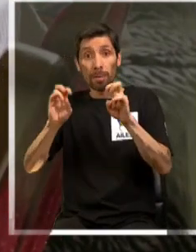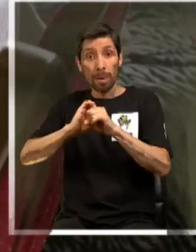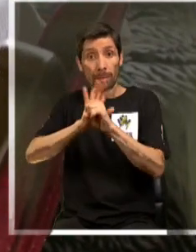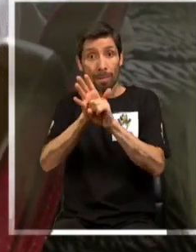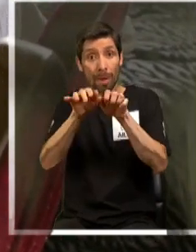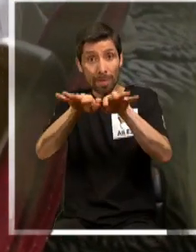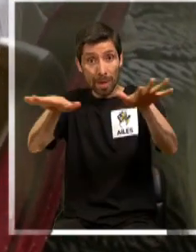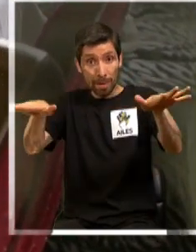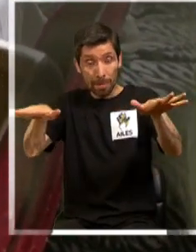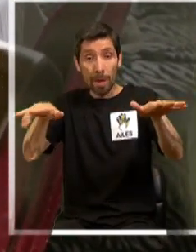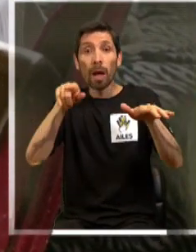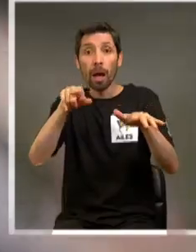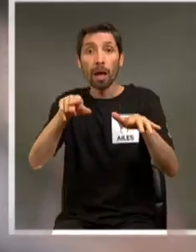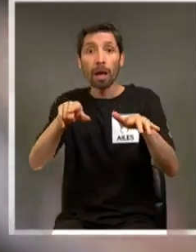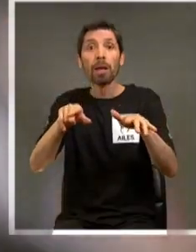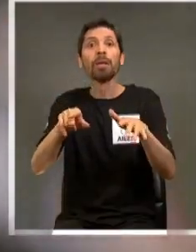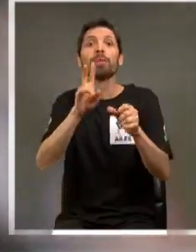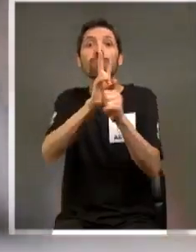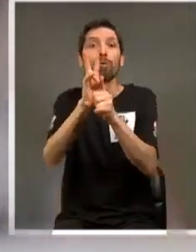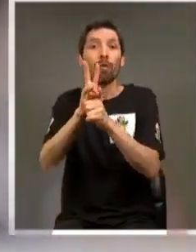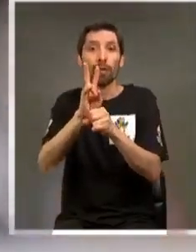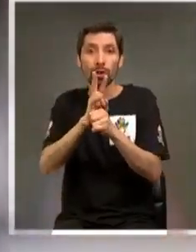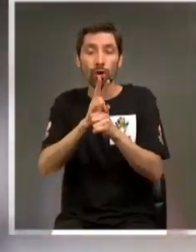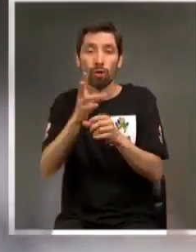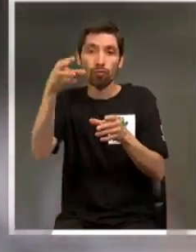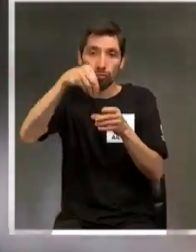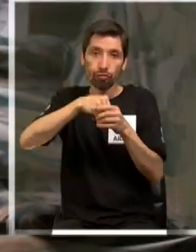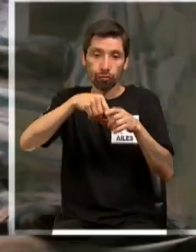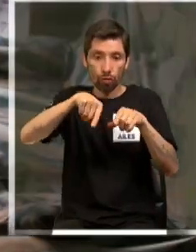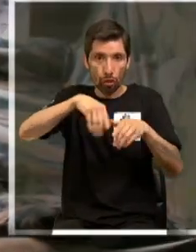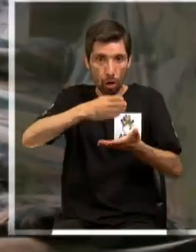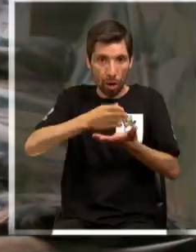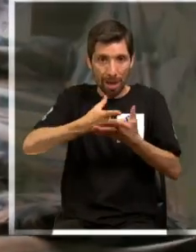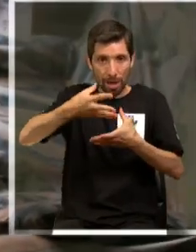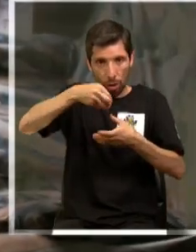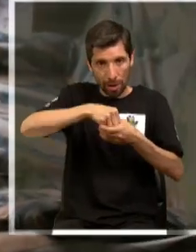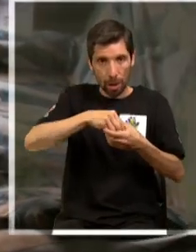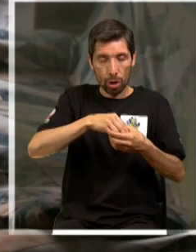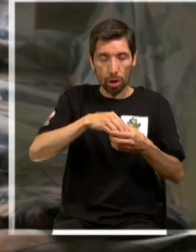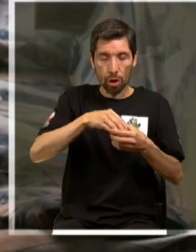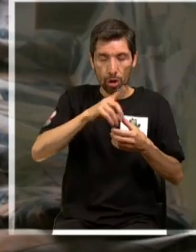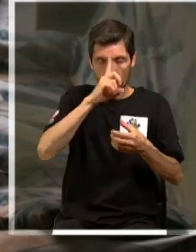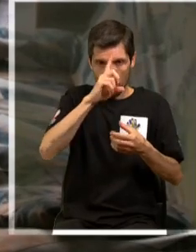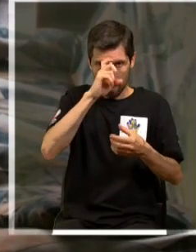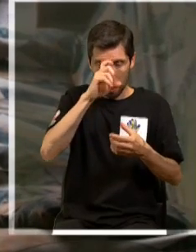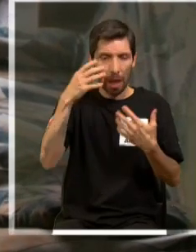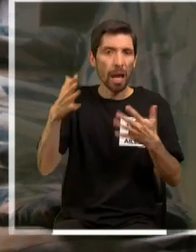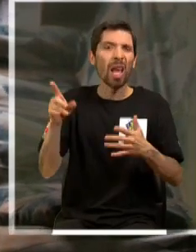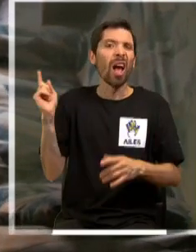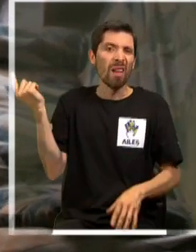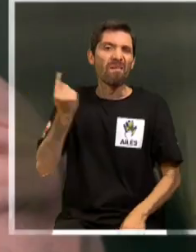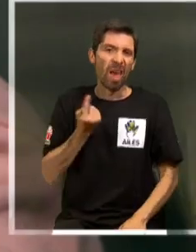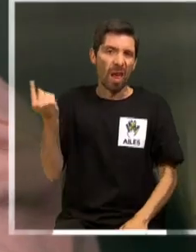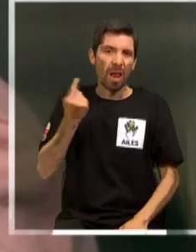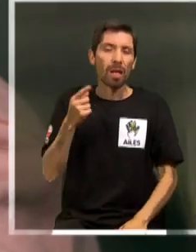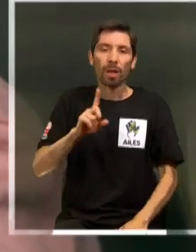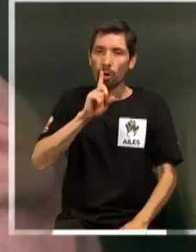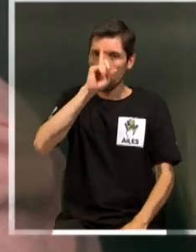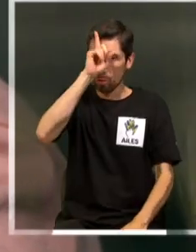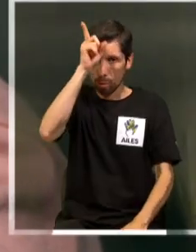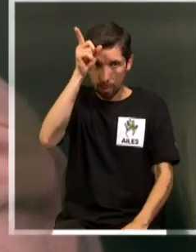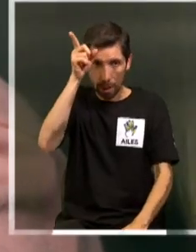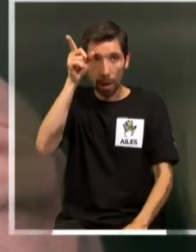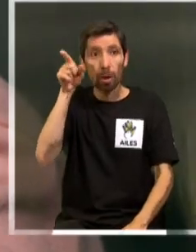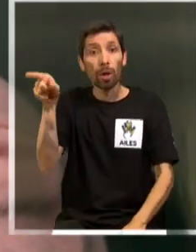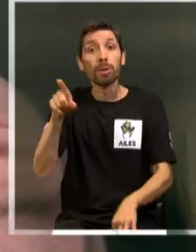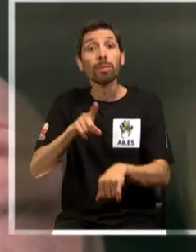él está con los profesores del aula hospitalaria que vienen a casa, le enseñan acá, ya está acostumbrado. Y tengo miedo que en algún momento